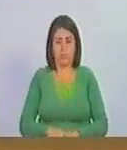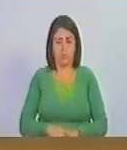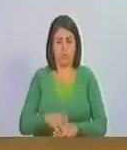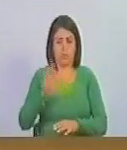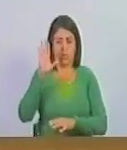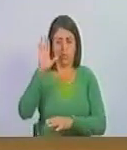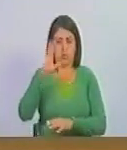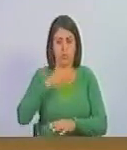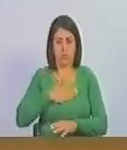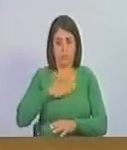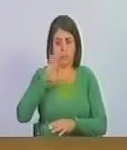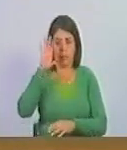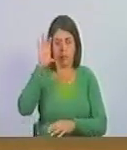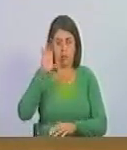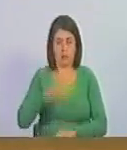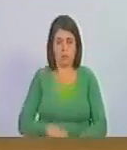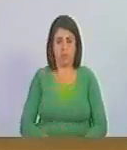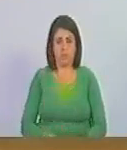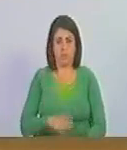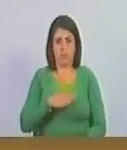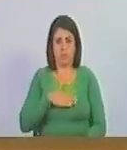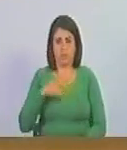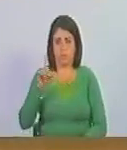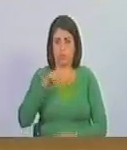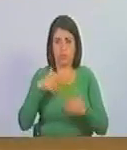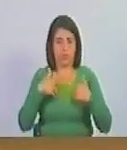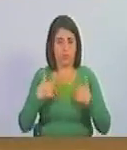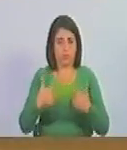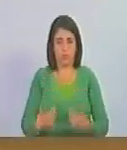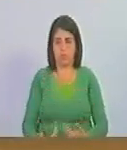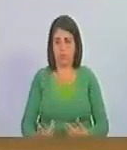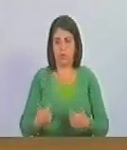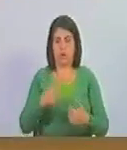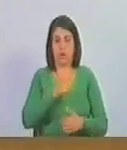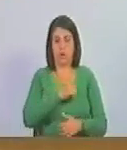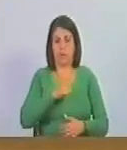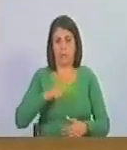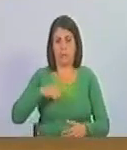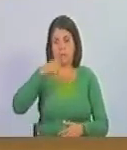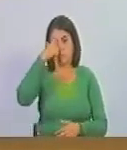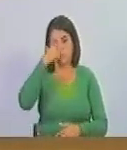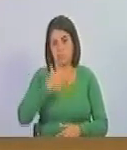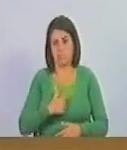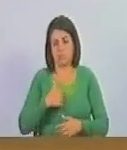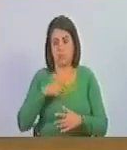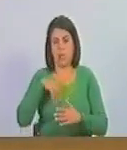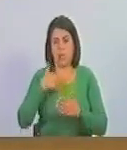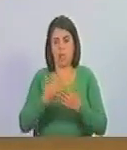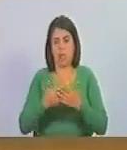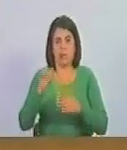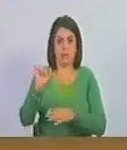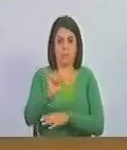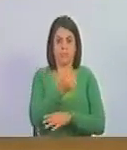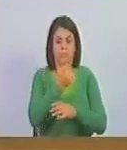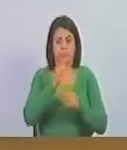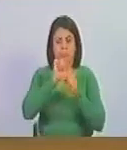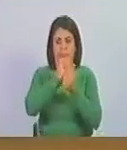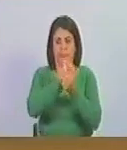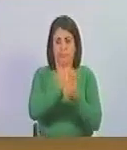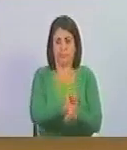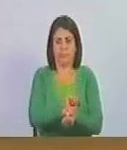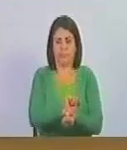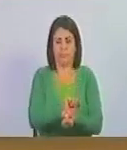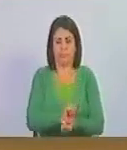mi honor, juro por mi patria, que no daré descanso a mi alma, ni reposo a mi brazo, hasta que haya roto las caderas que nos oprimen,